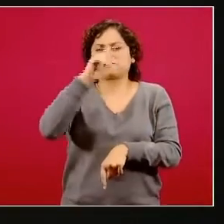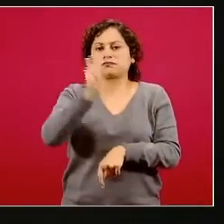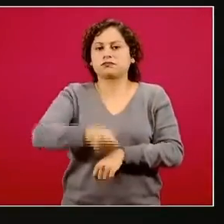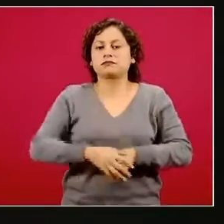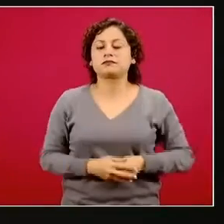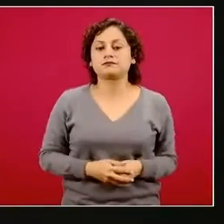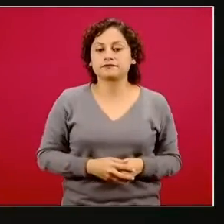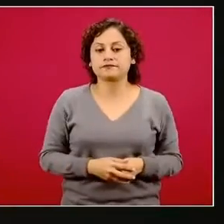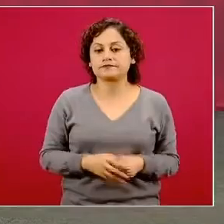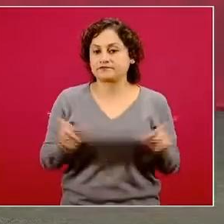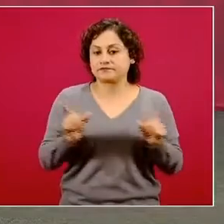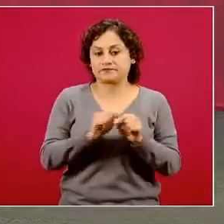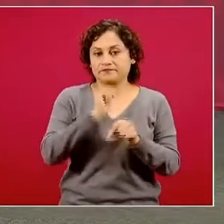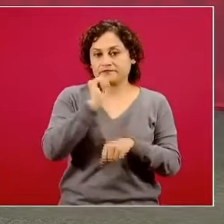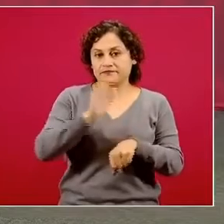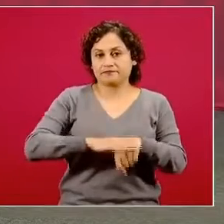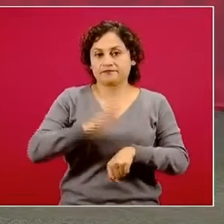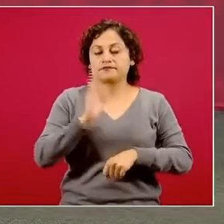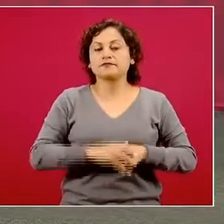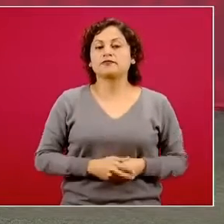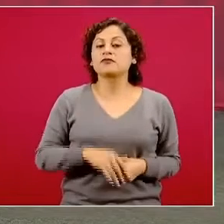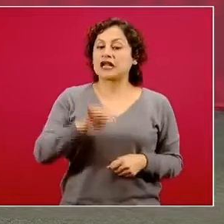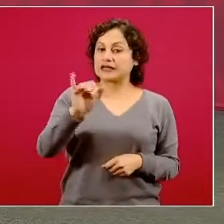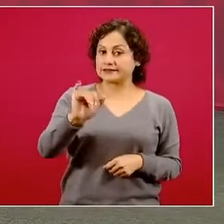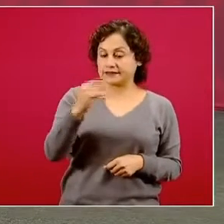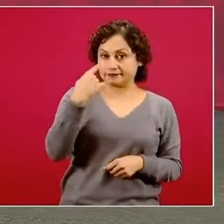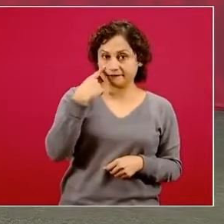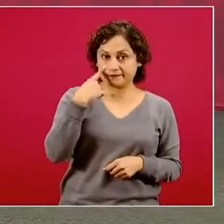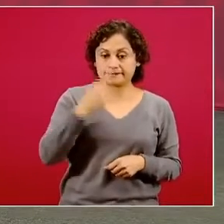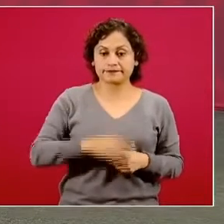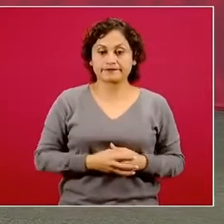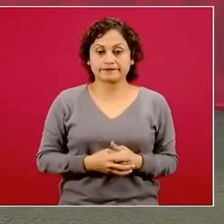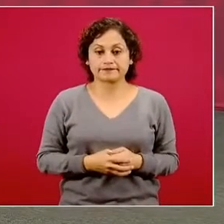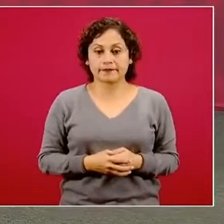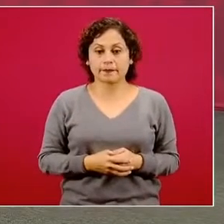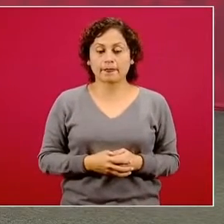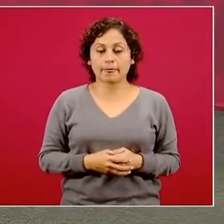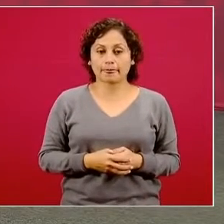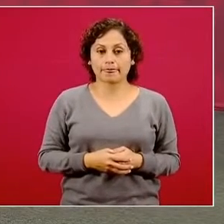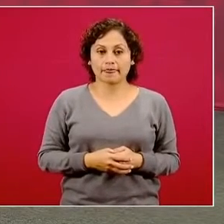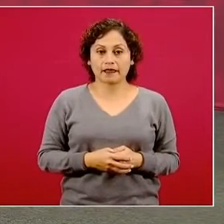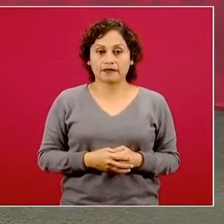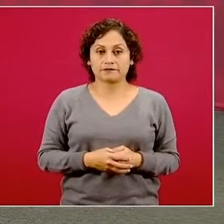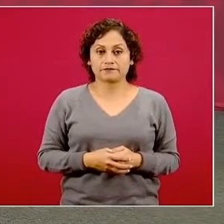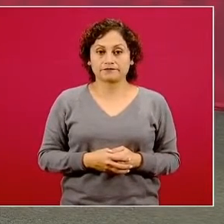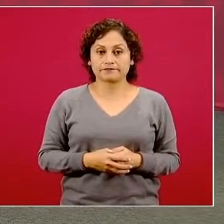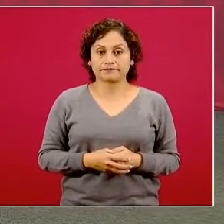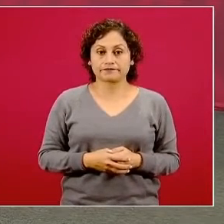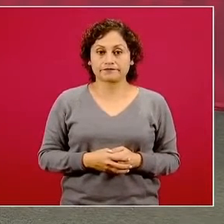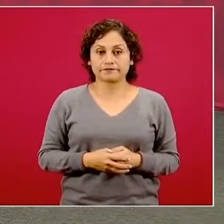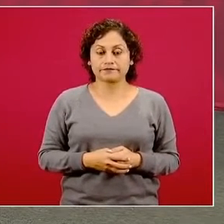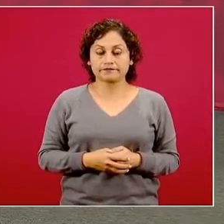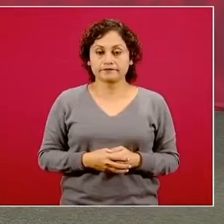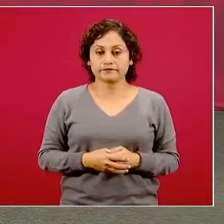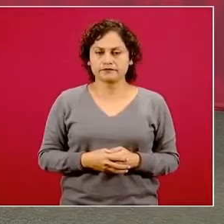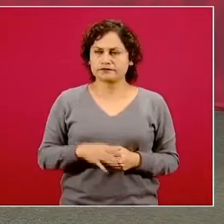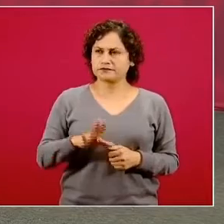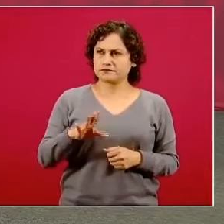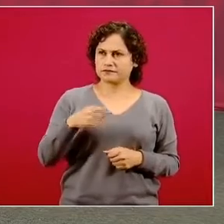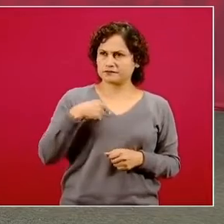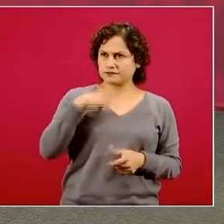Y de momento nada más. Muchas gracias. En realidad estas, si no me equivoco, son las